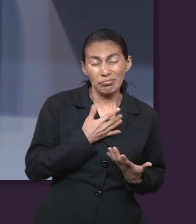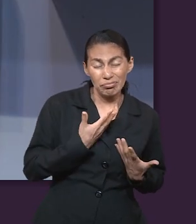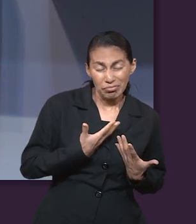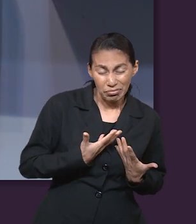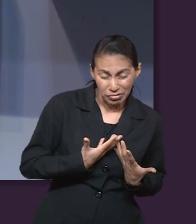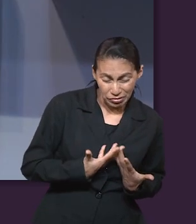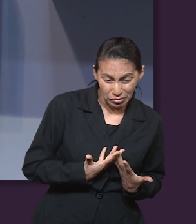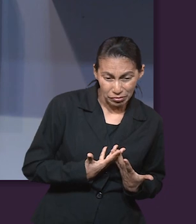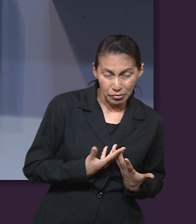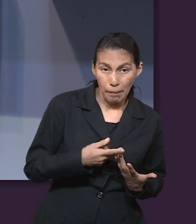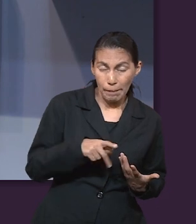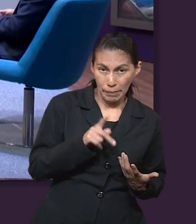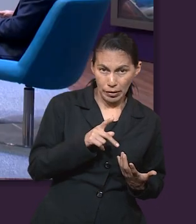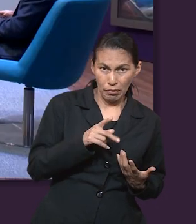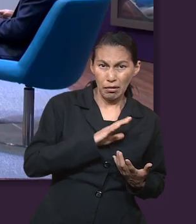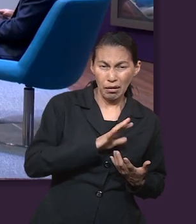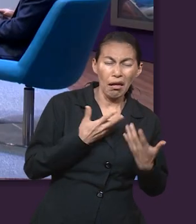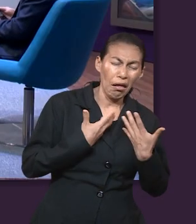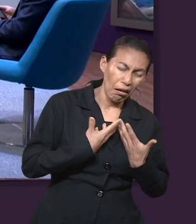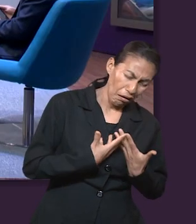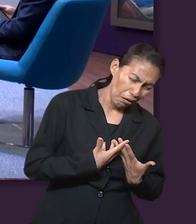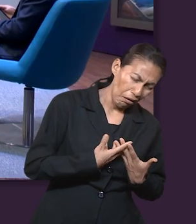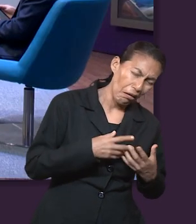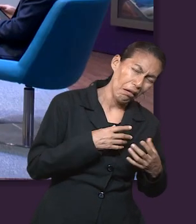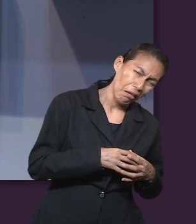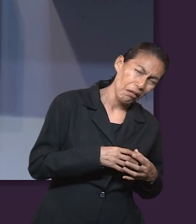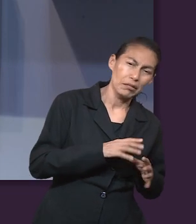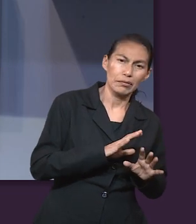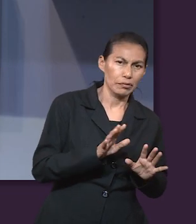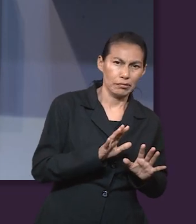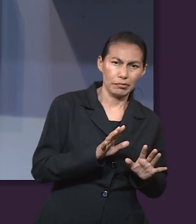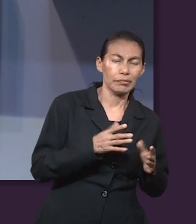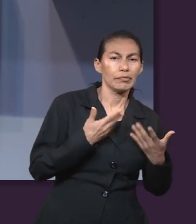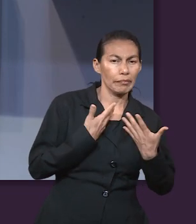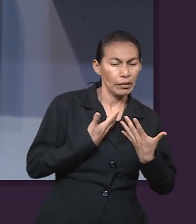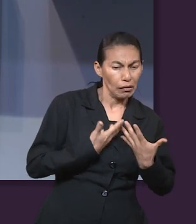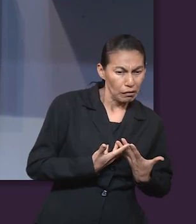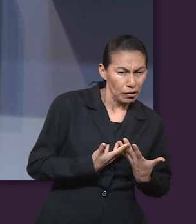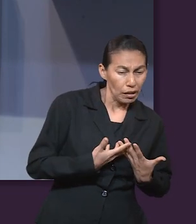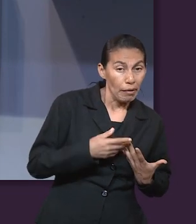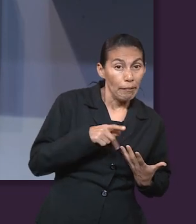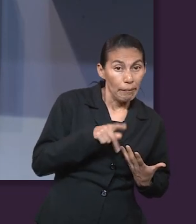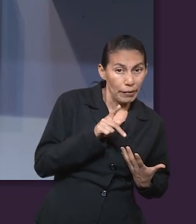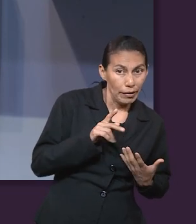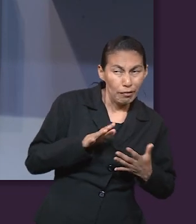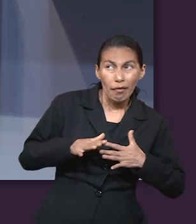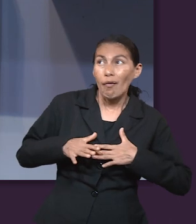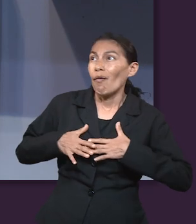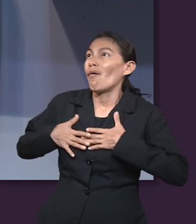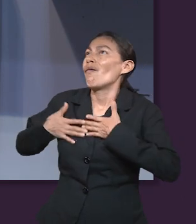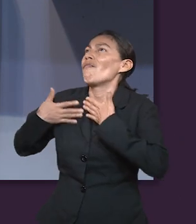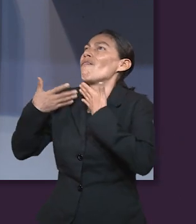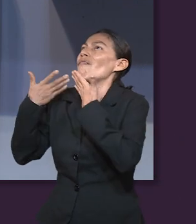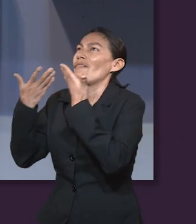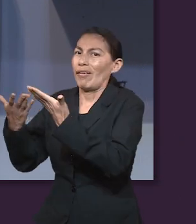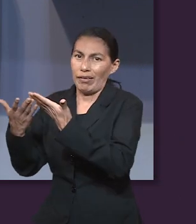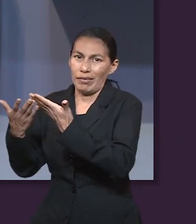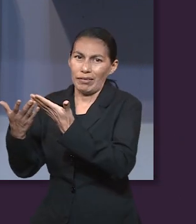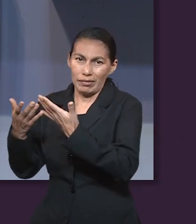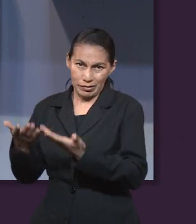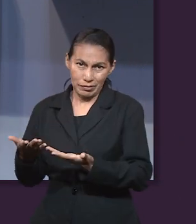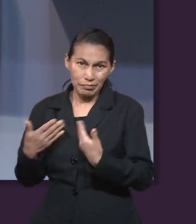sentían, pero no se queda ahí sino que refiere específicamente a confiar en Dios. Así es. ¿No? Entonces, ¿qué opinan ustedes?